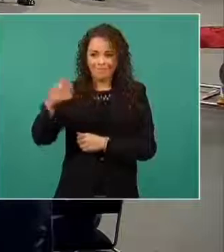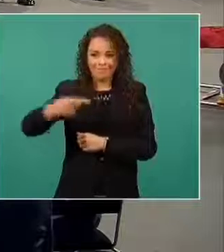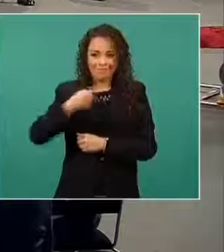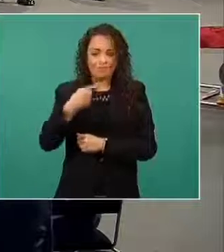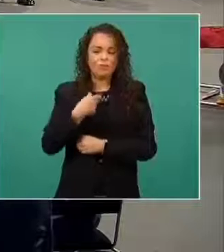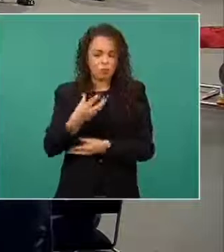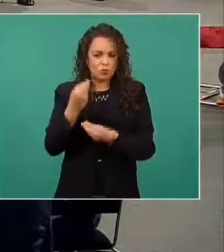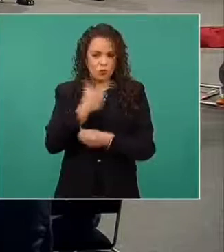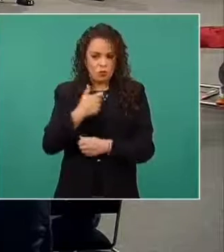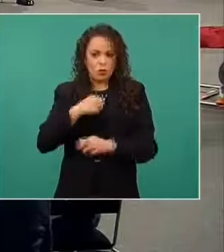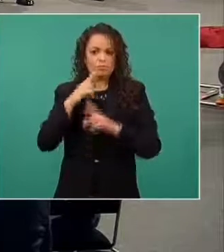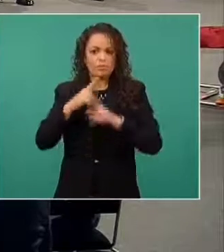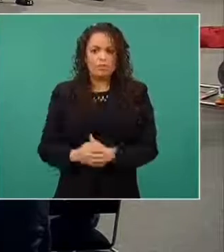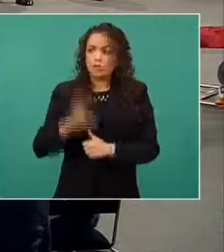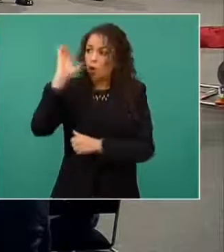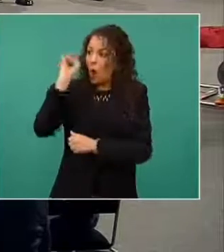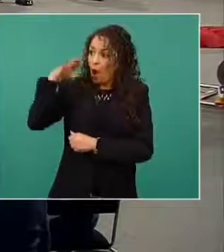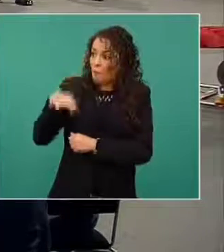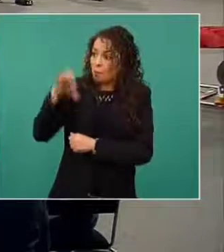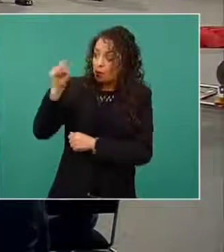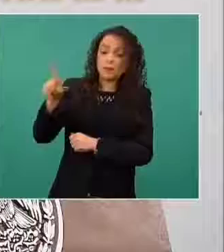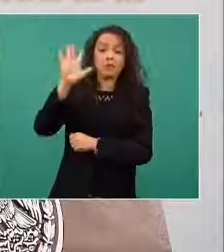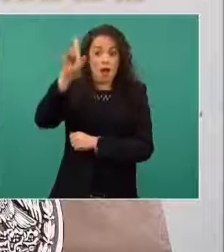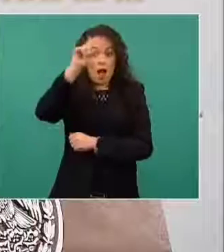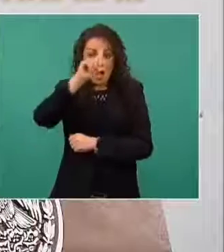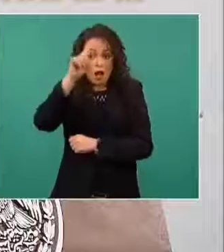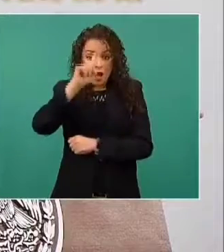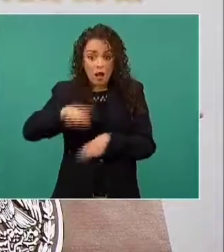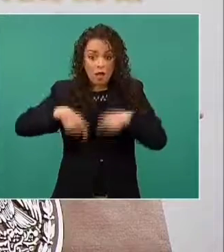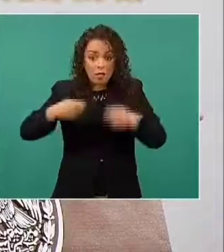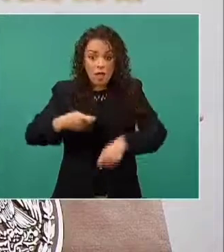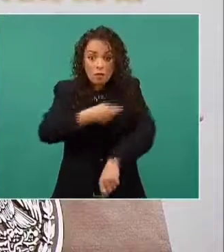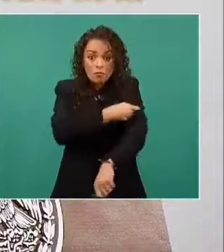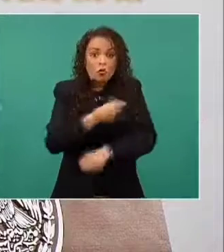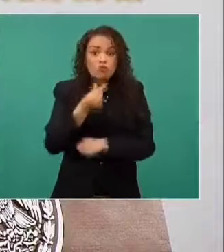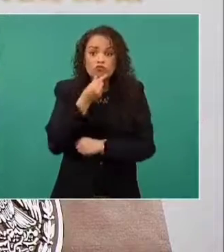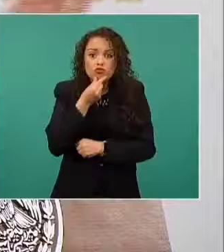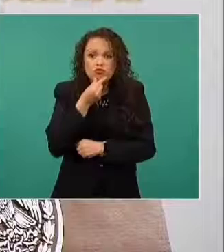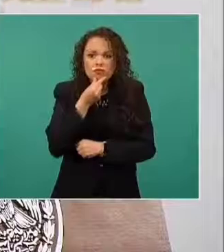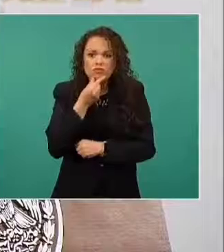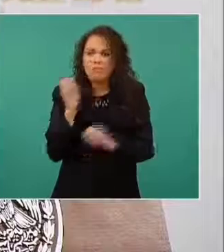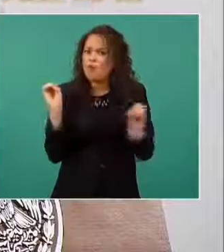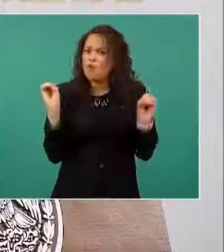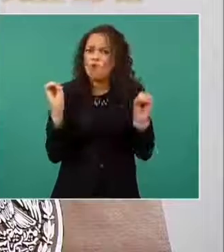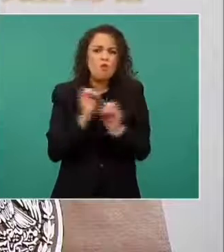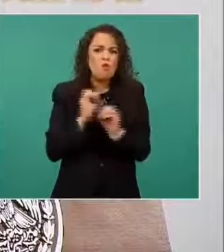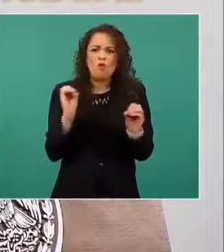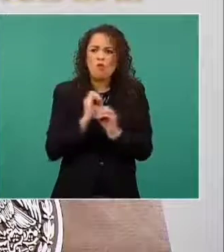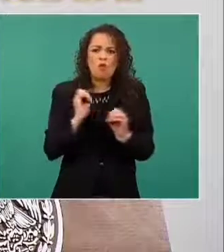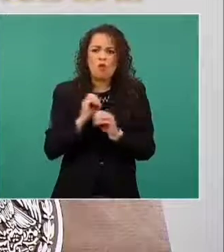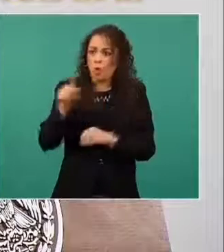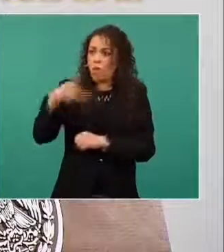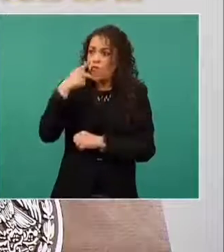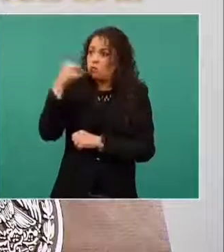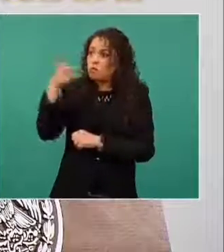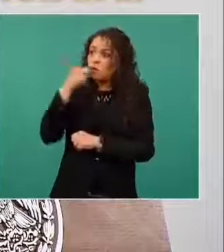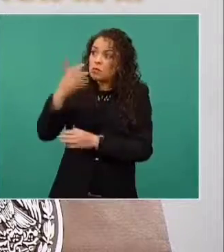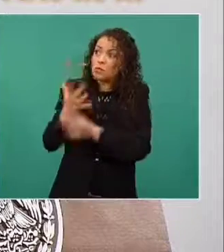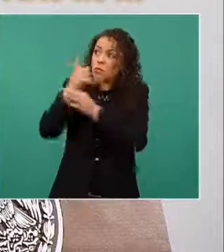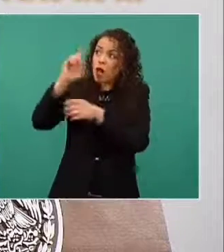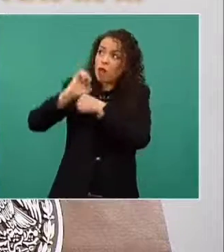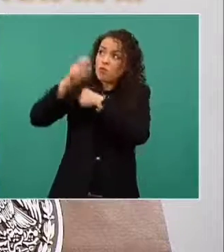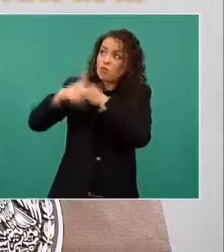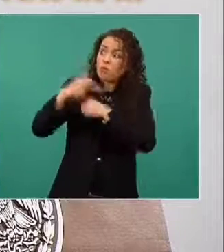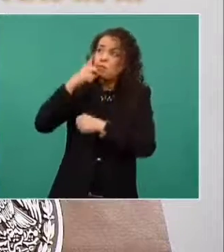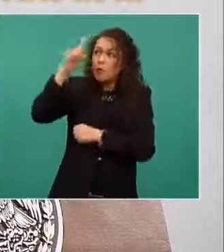La OMS no ha recomendado la vacunación a niños. Usted acaba de decir que la OMS recomendó que en Europa se vacunaran a niños.